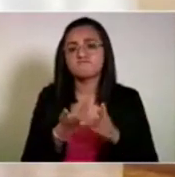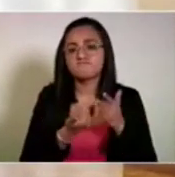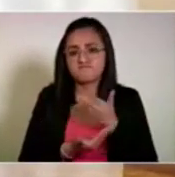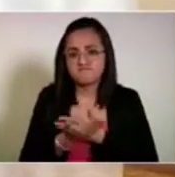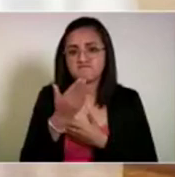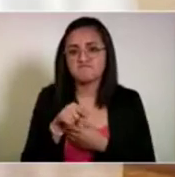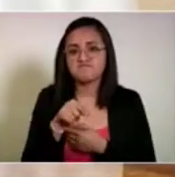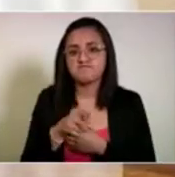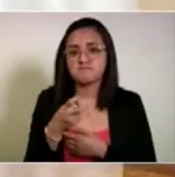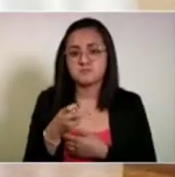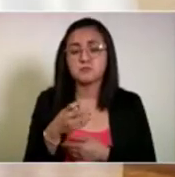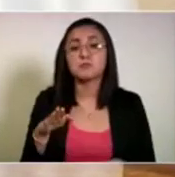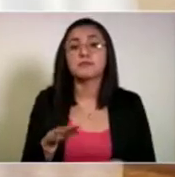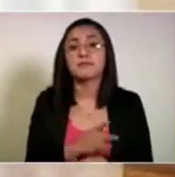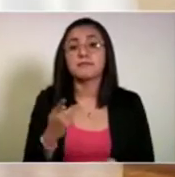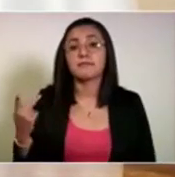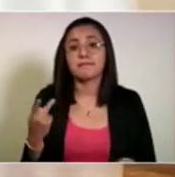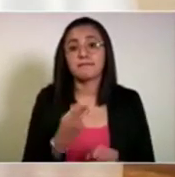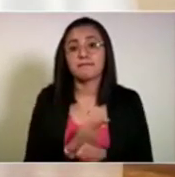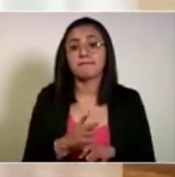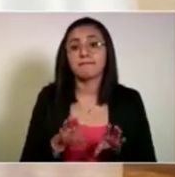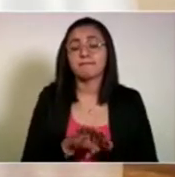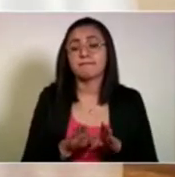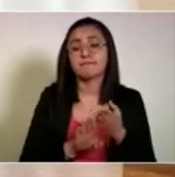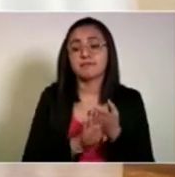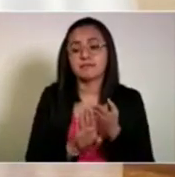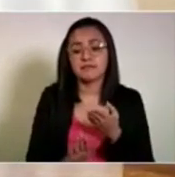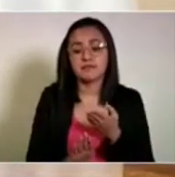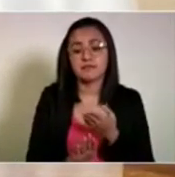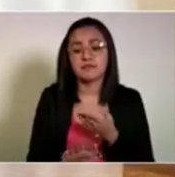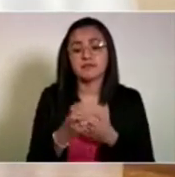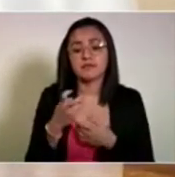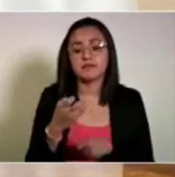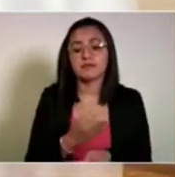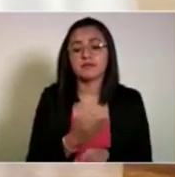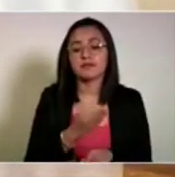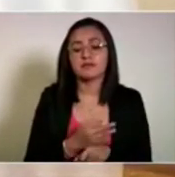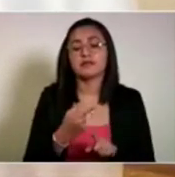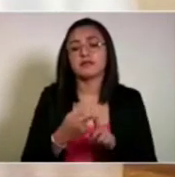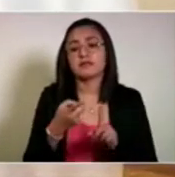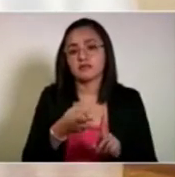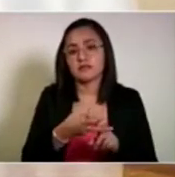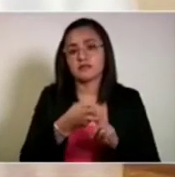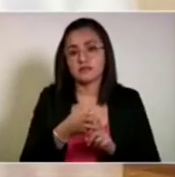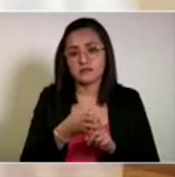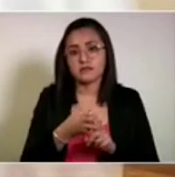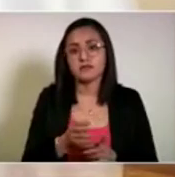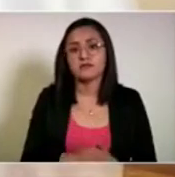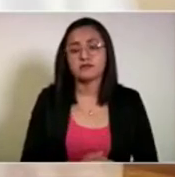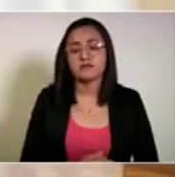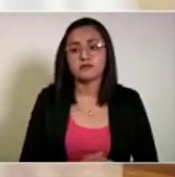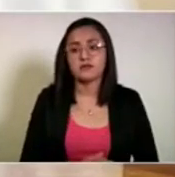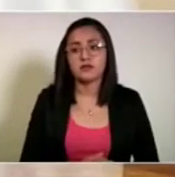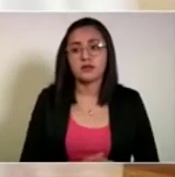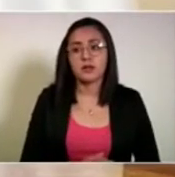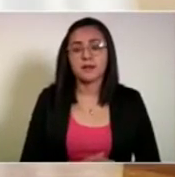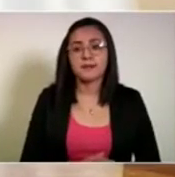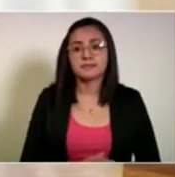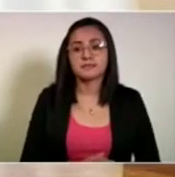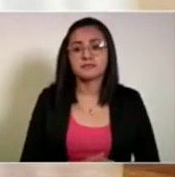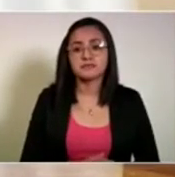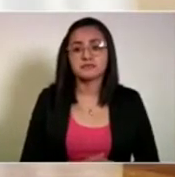por los hechos de evasión de este secuestrador, este